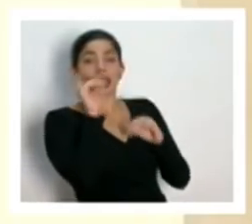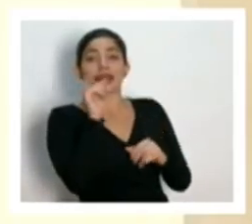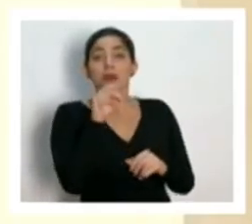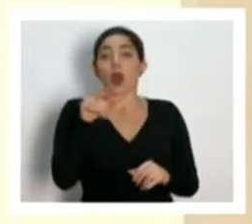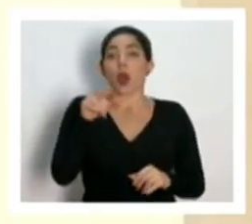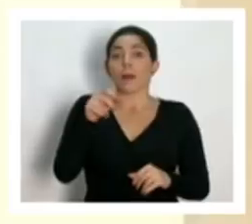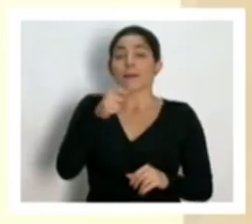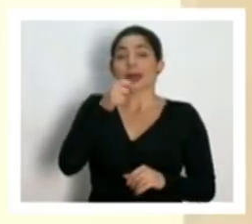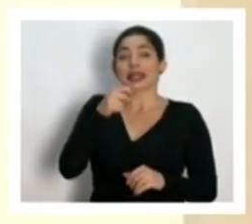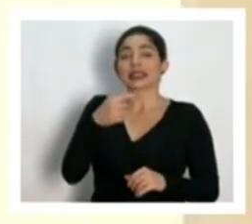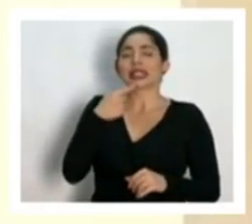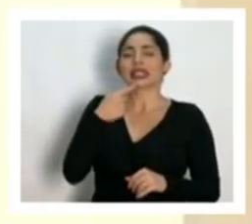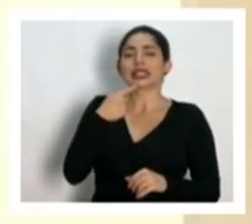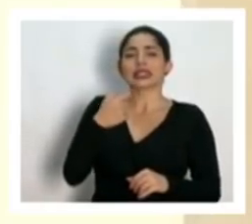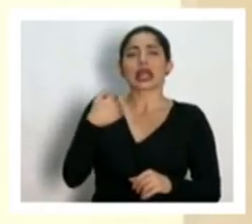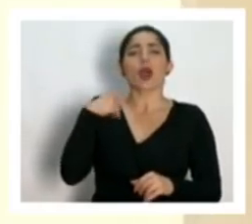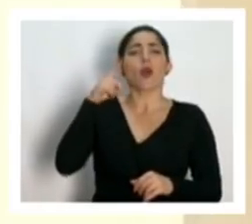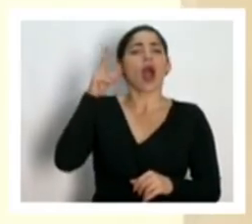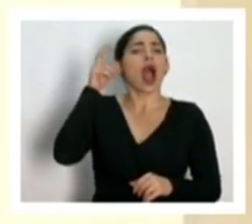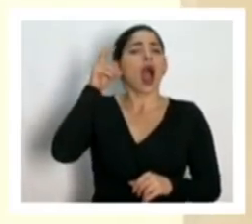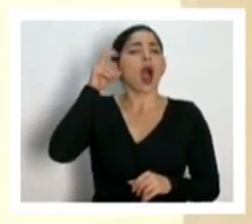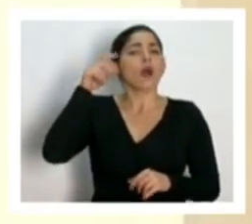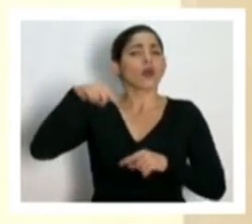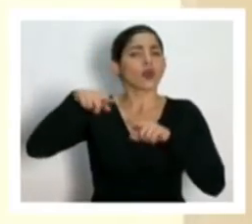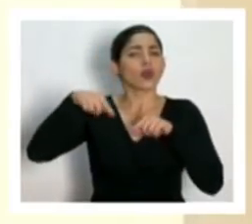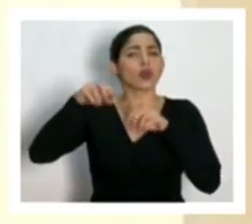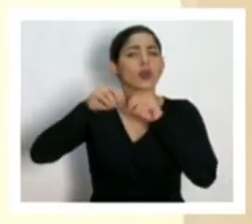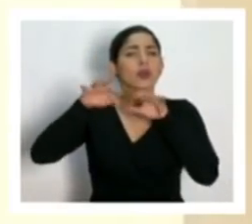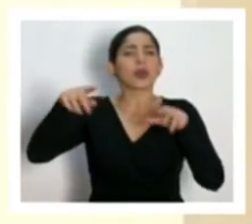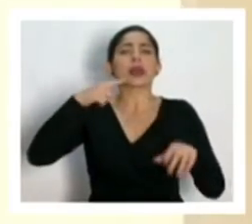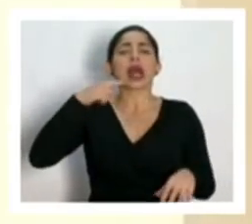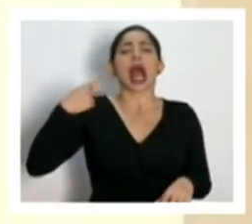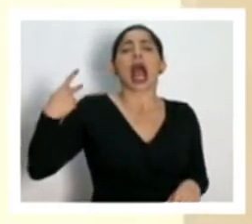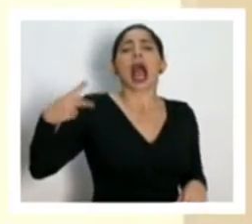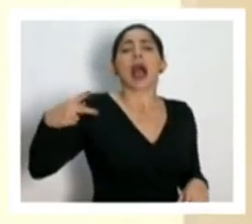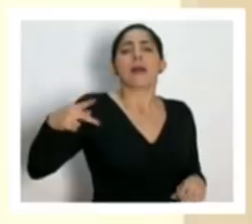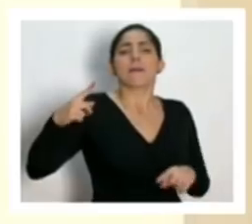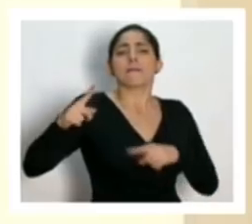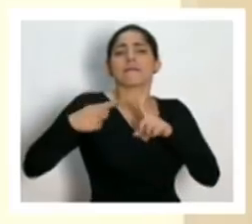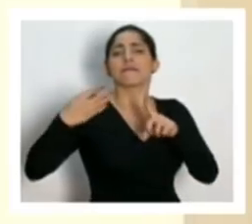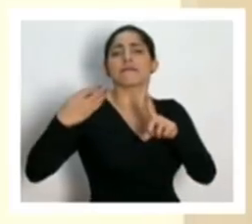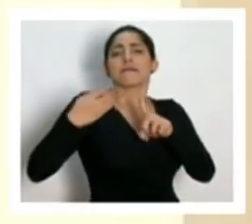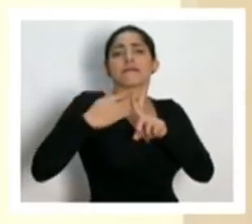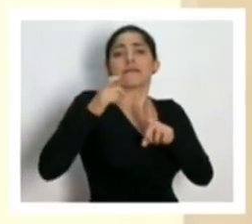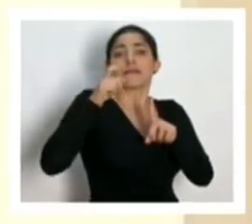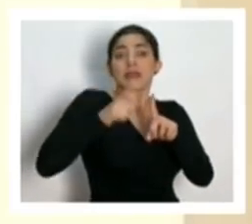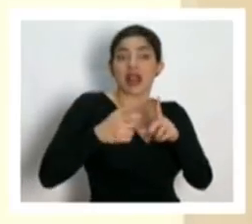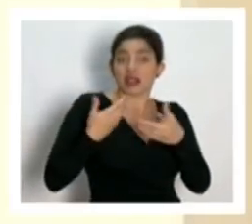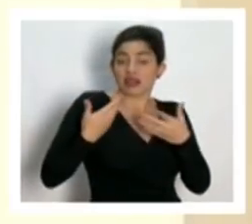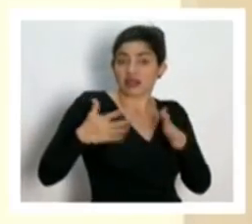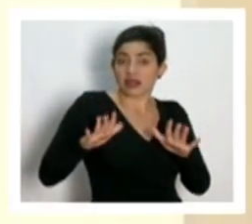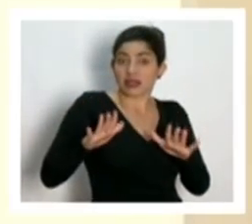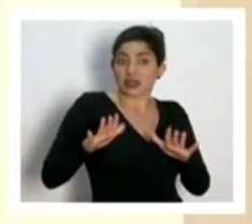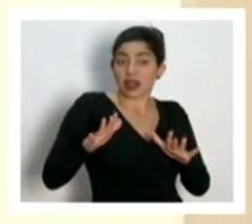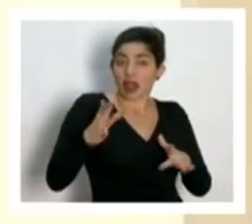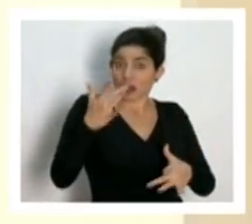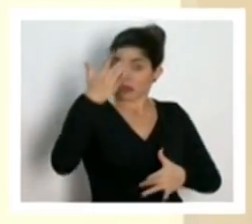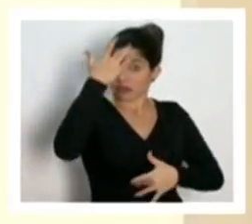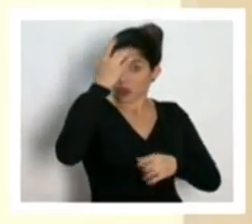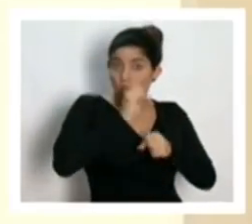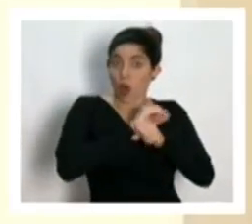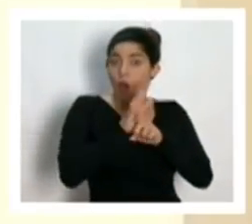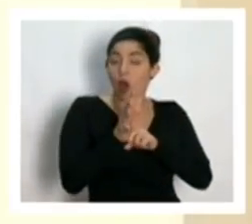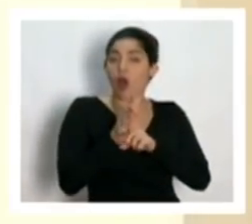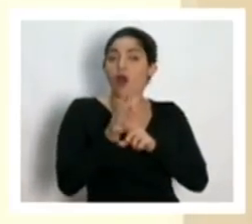de prensa sobre un audio que estaba circulando sobre amenazas a personas que ya habían contraído el COVID-19